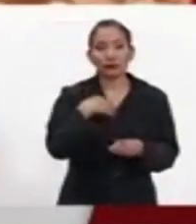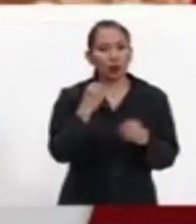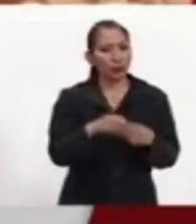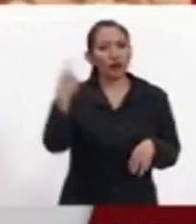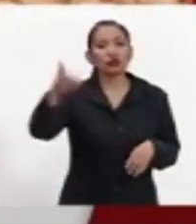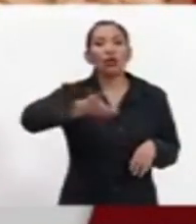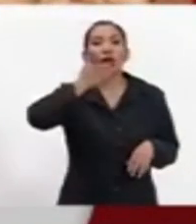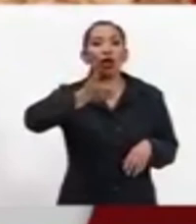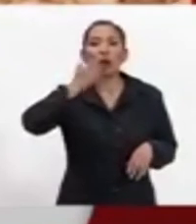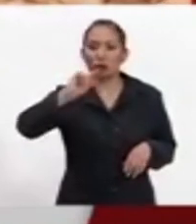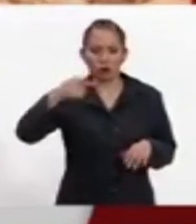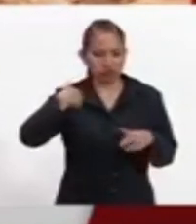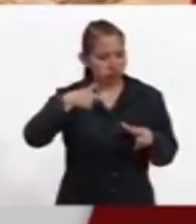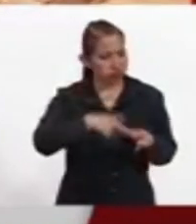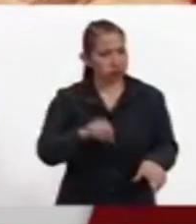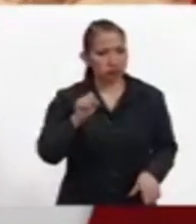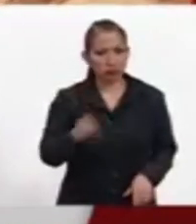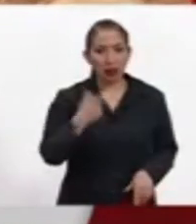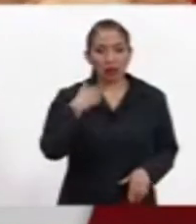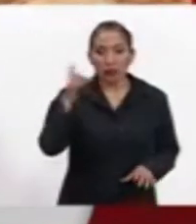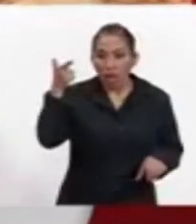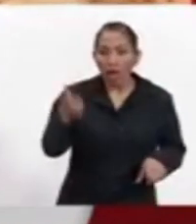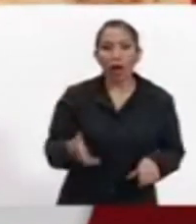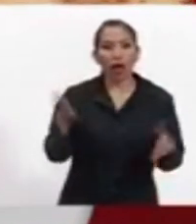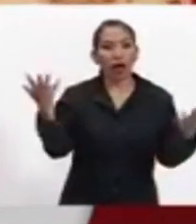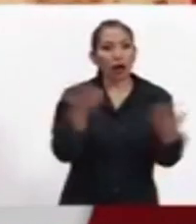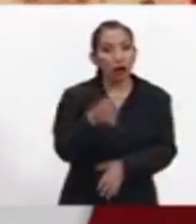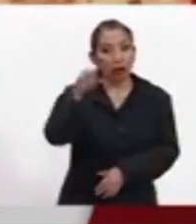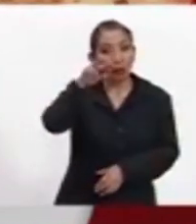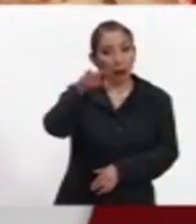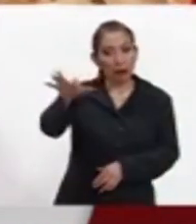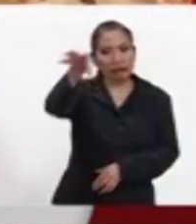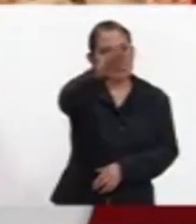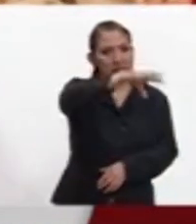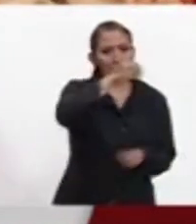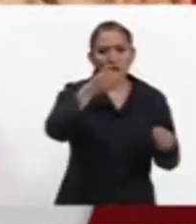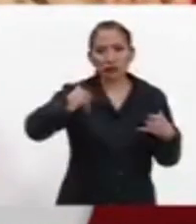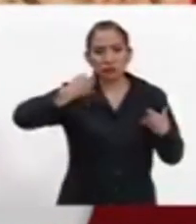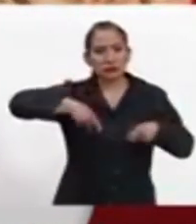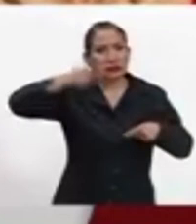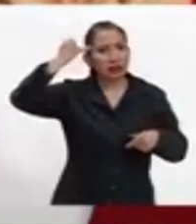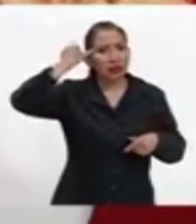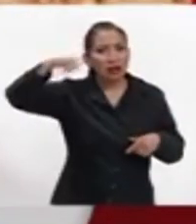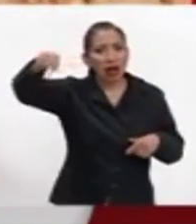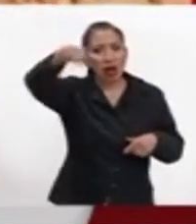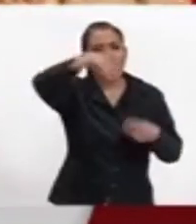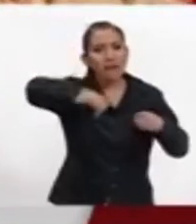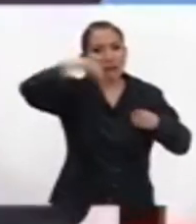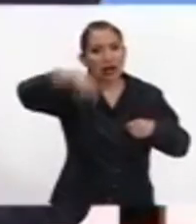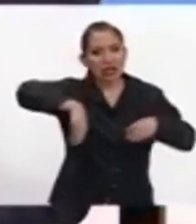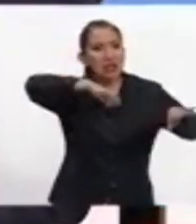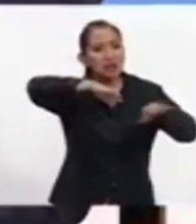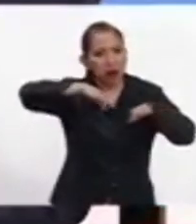pierden sus orígenes. Para mí es un descubrimiento ver esta gran cantidad de indígenas que viven,